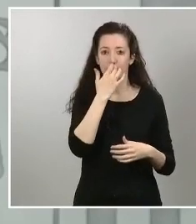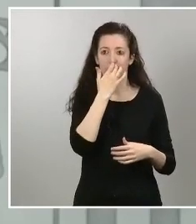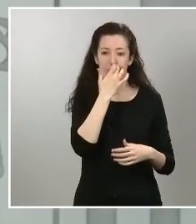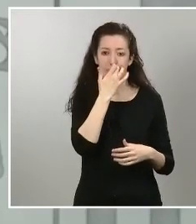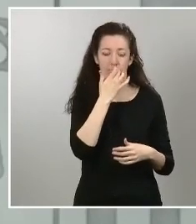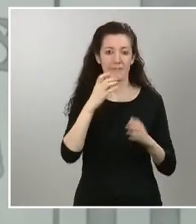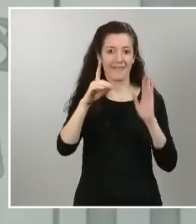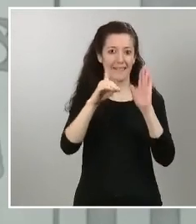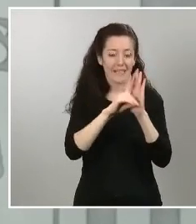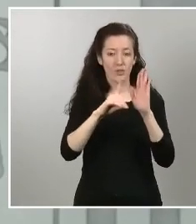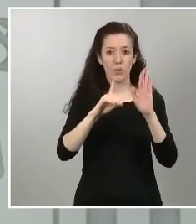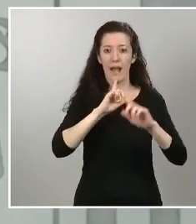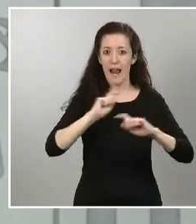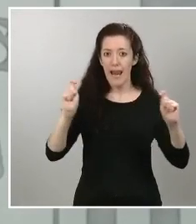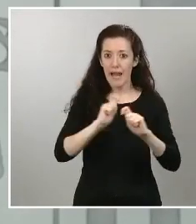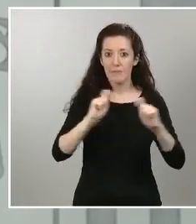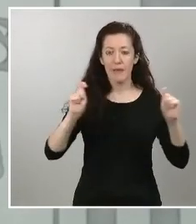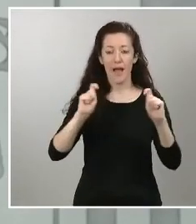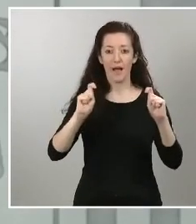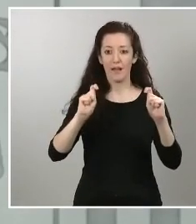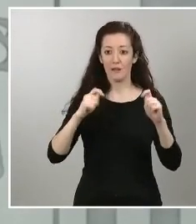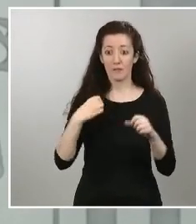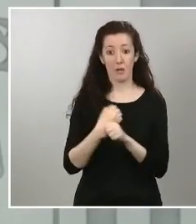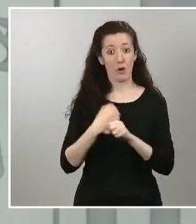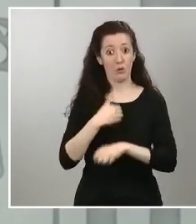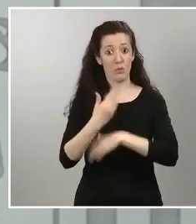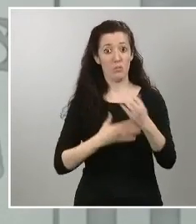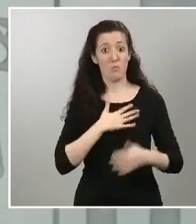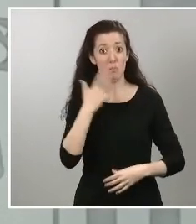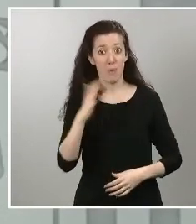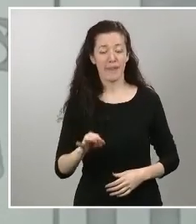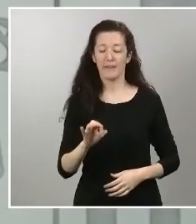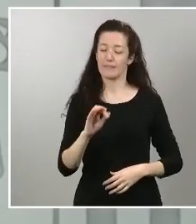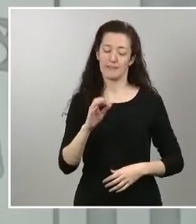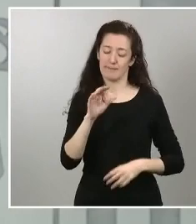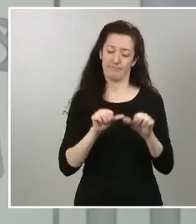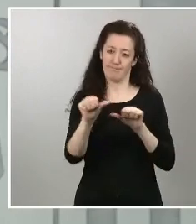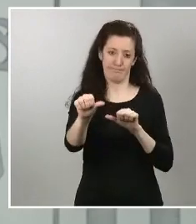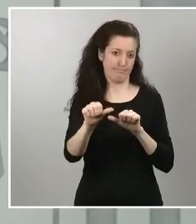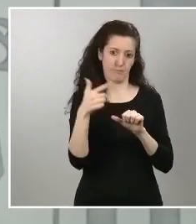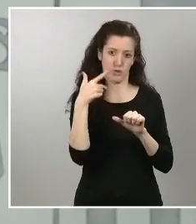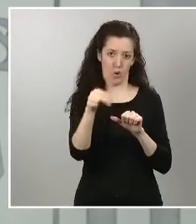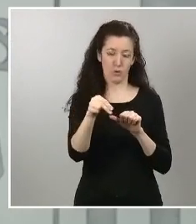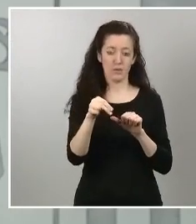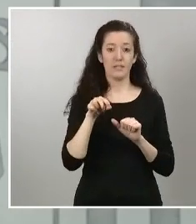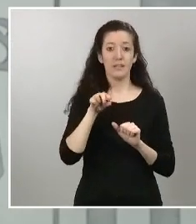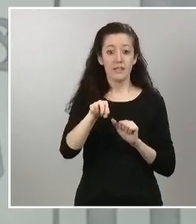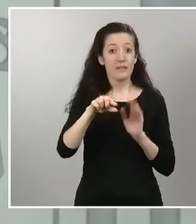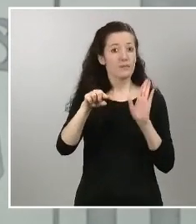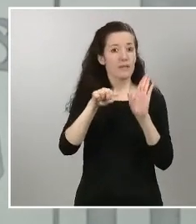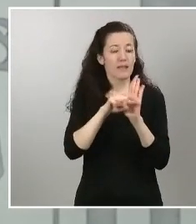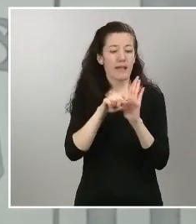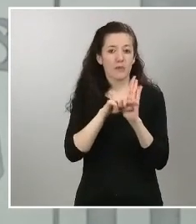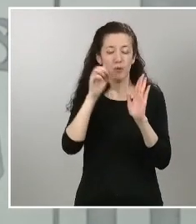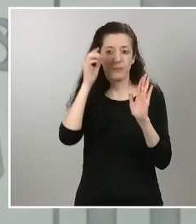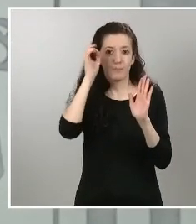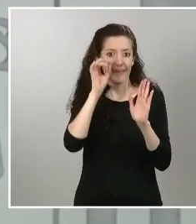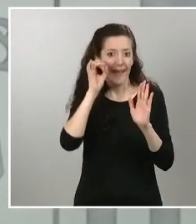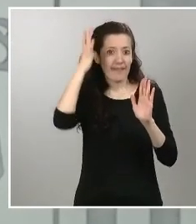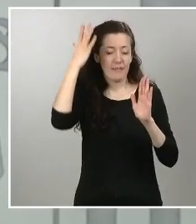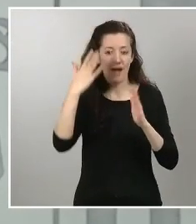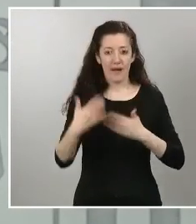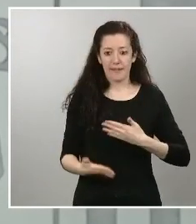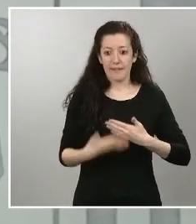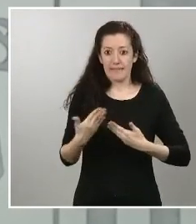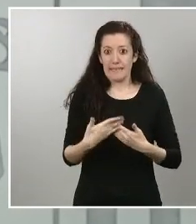alarma es una medida insisto creativa innovadora que nos tiene que permitir arañar esas décimas de